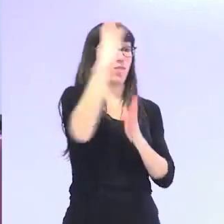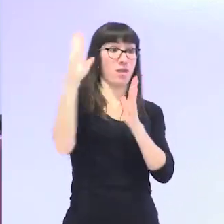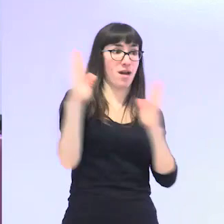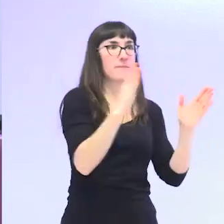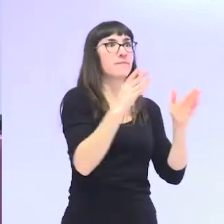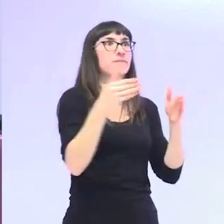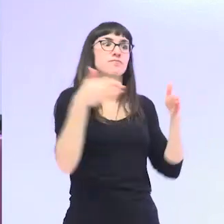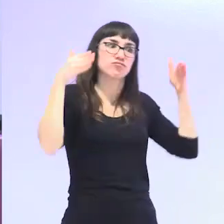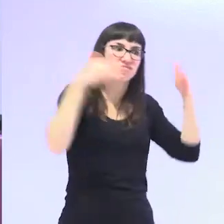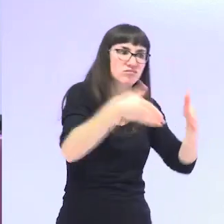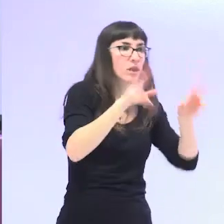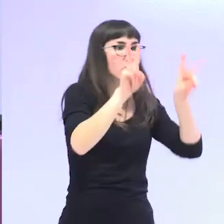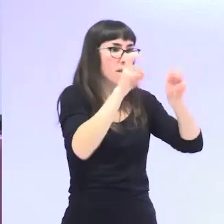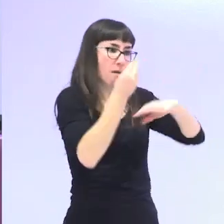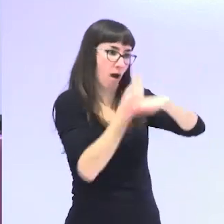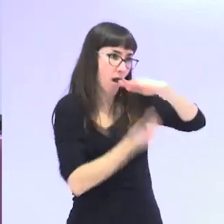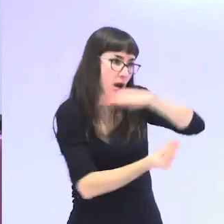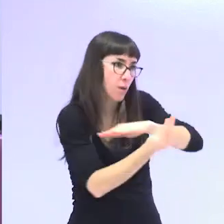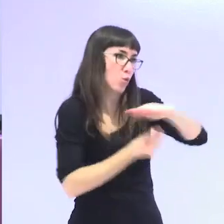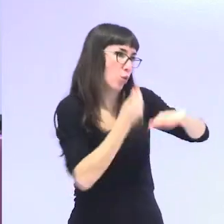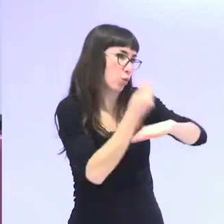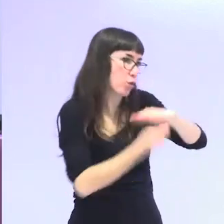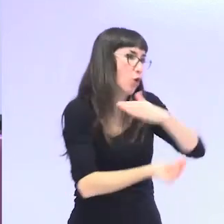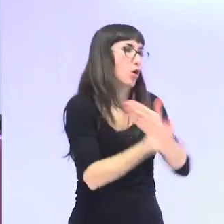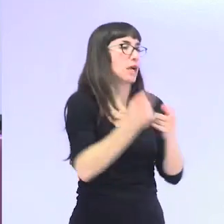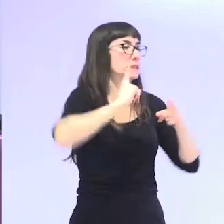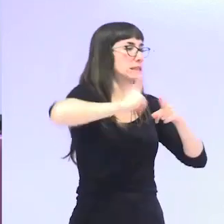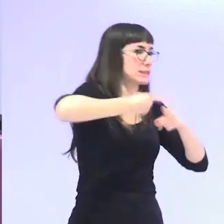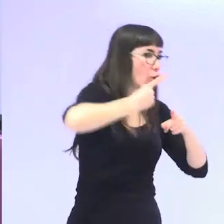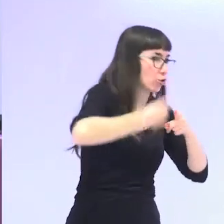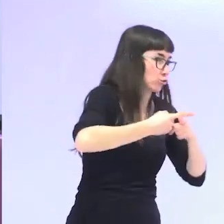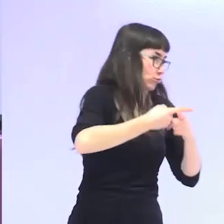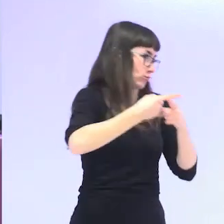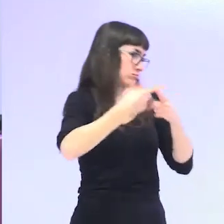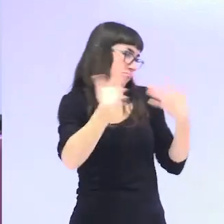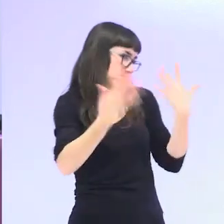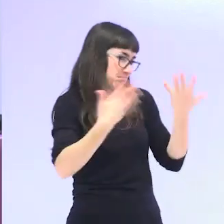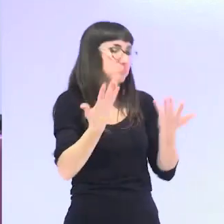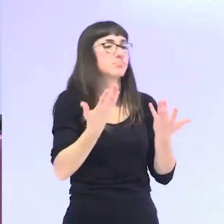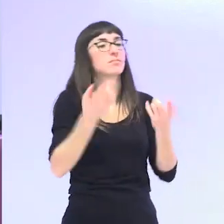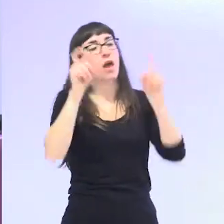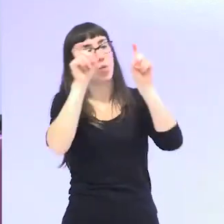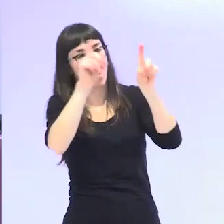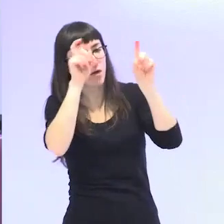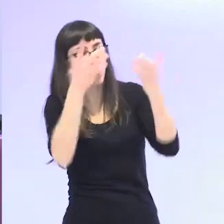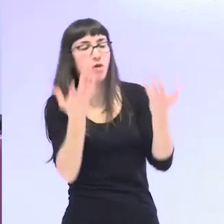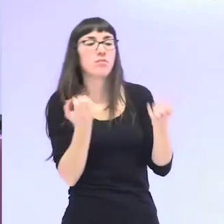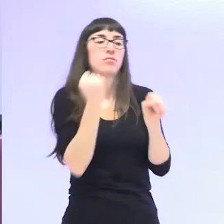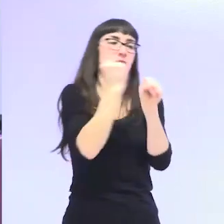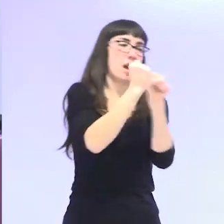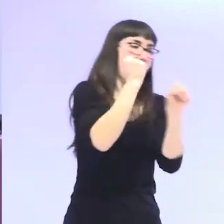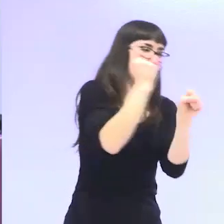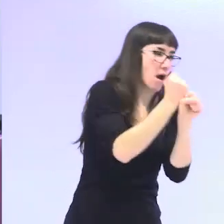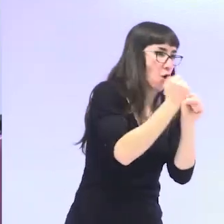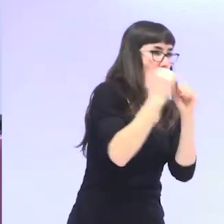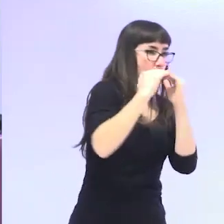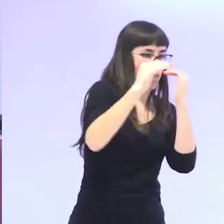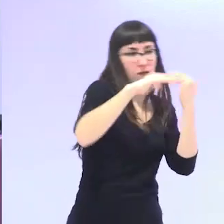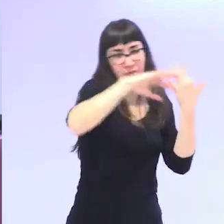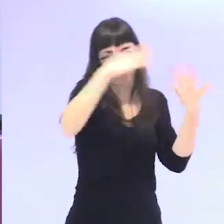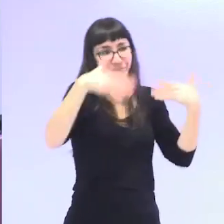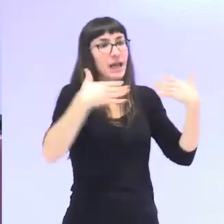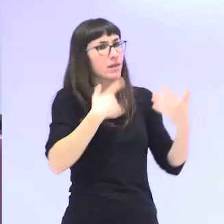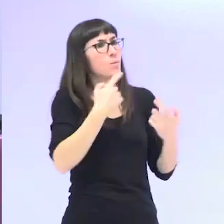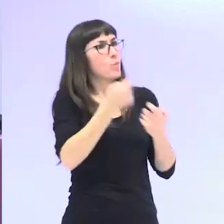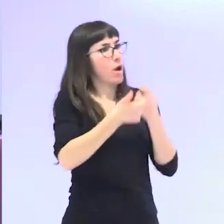el tema reproductivo, la sexualidad, después la educación, el mercado laboral, es decir, hemos ido